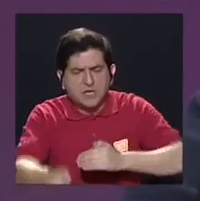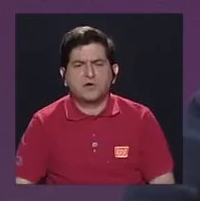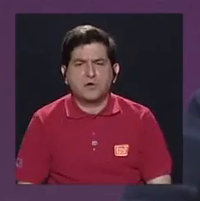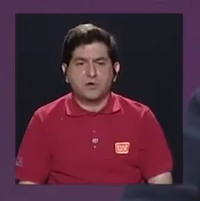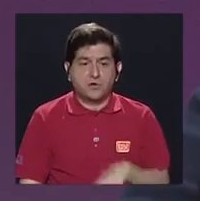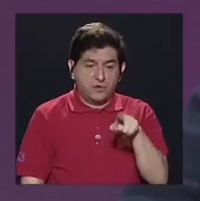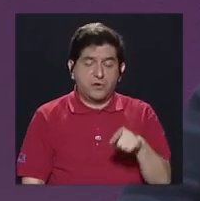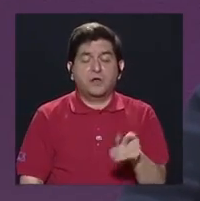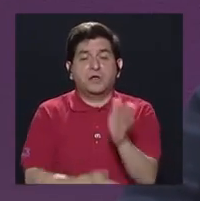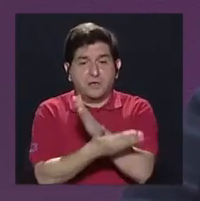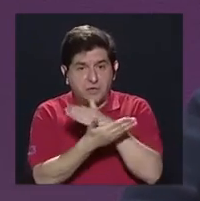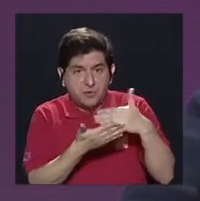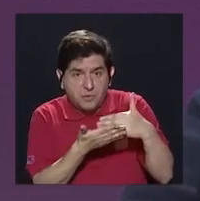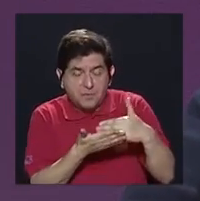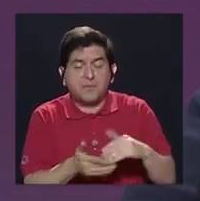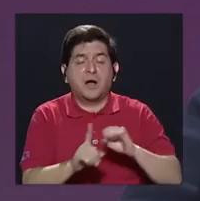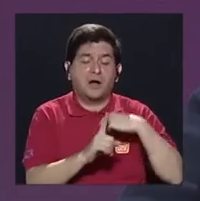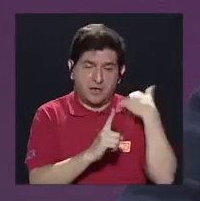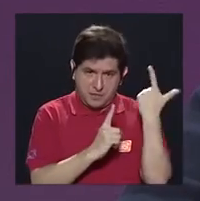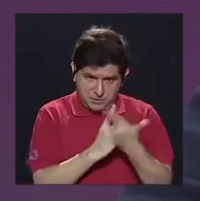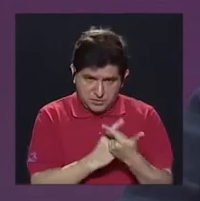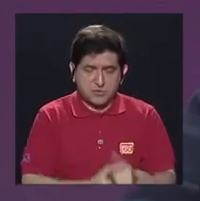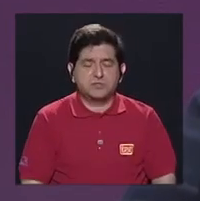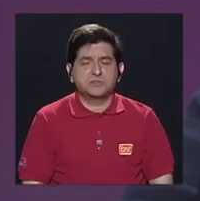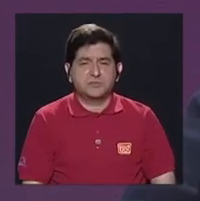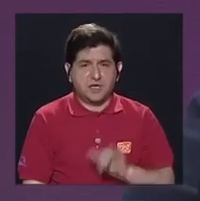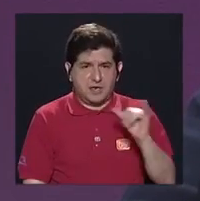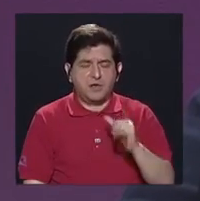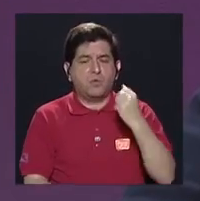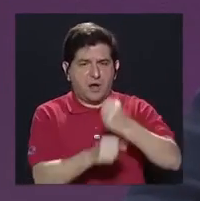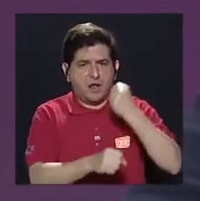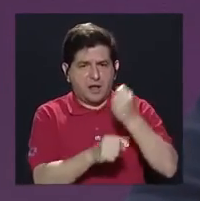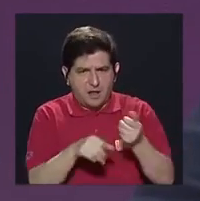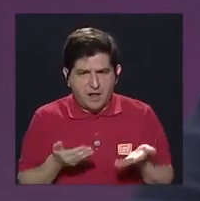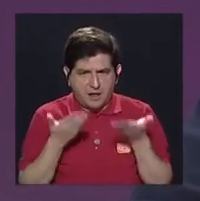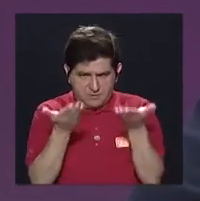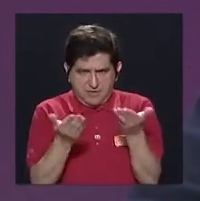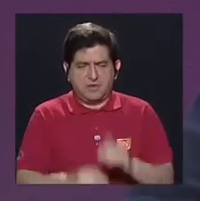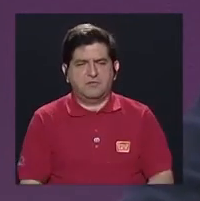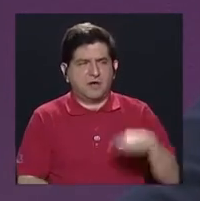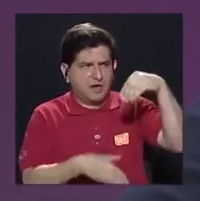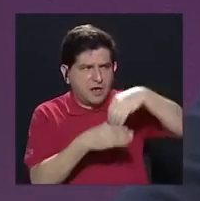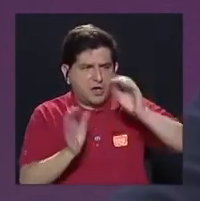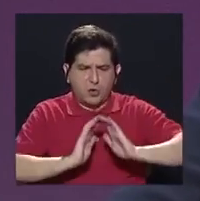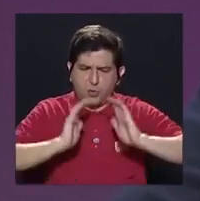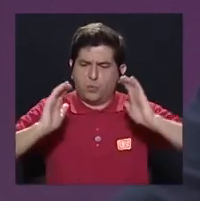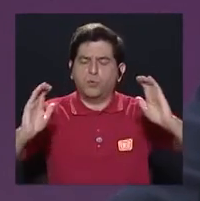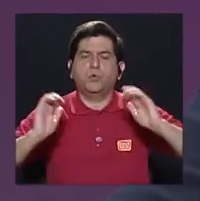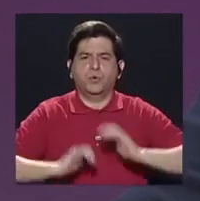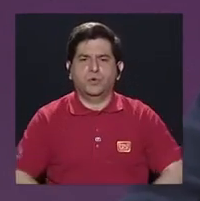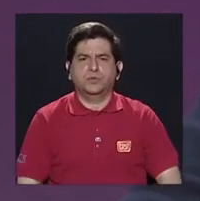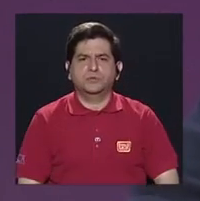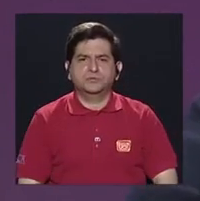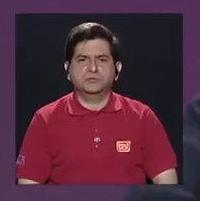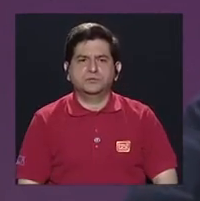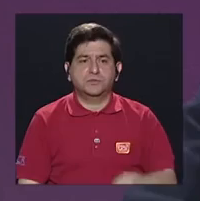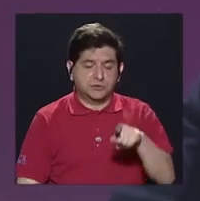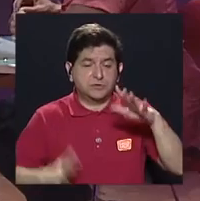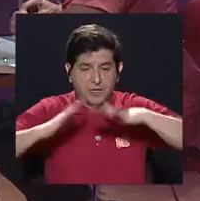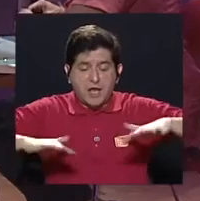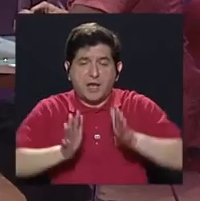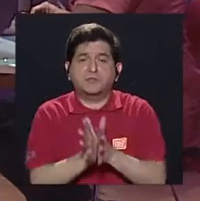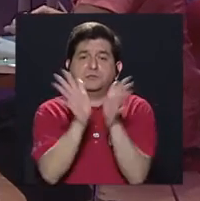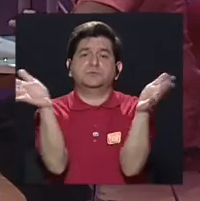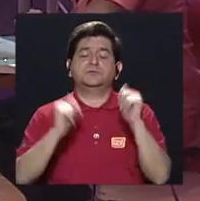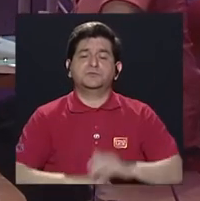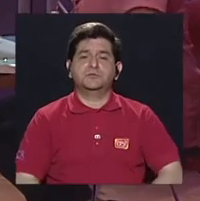a generar por parte de la parte social, con la generación de empleo, ¿verdad? Esa, incluir a los niños, generar los espacios públicos.